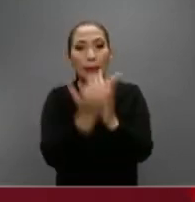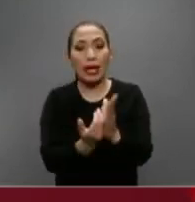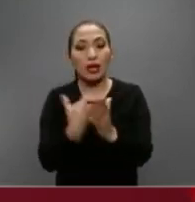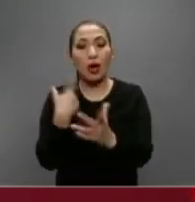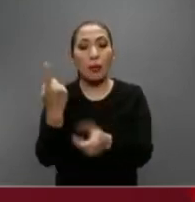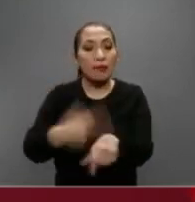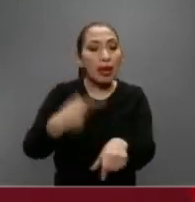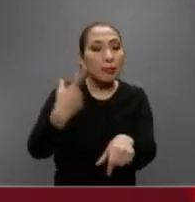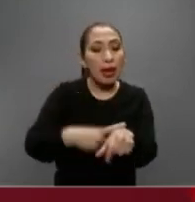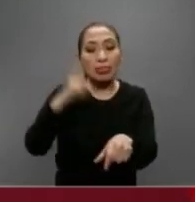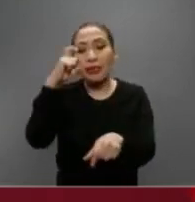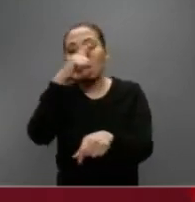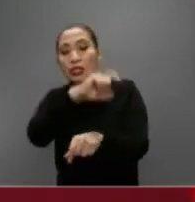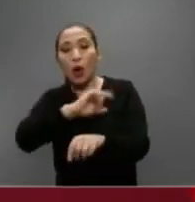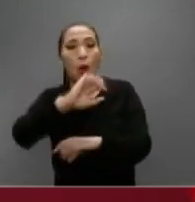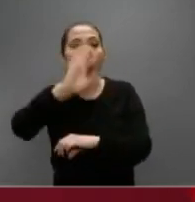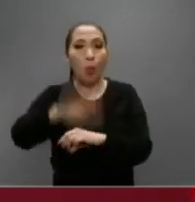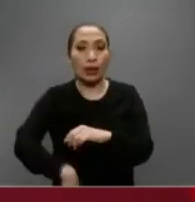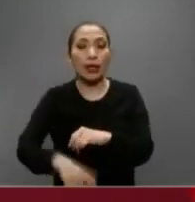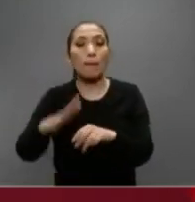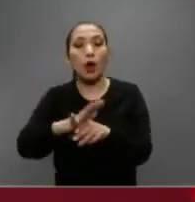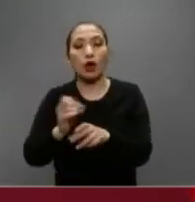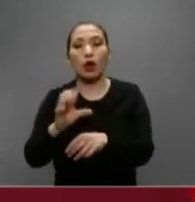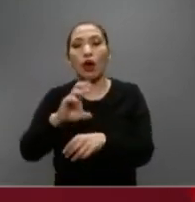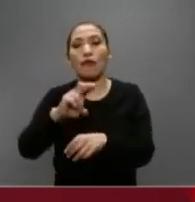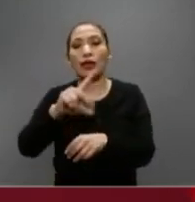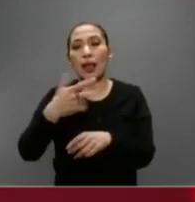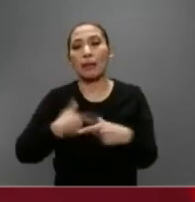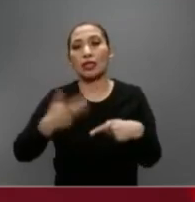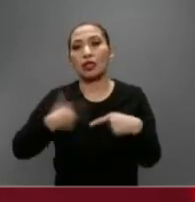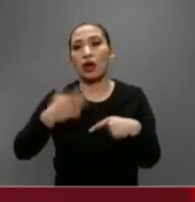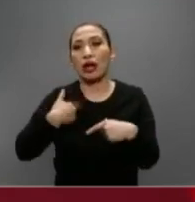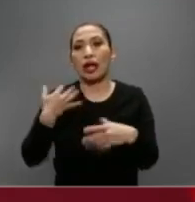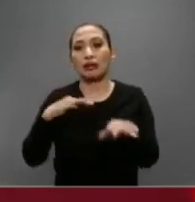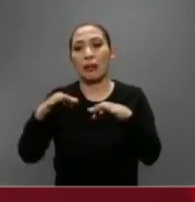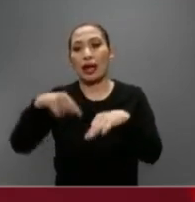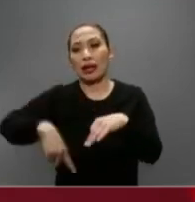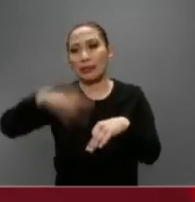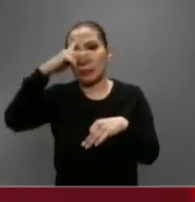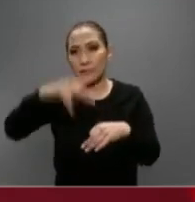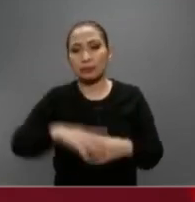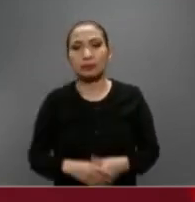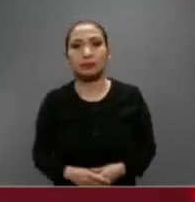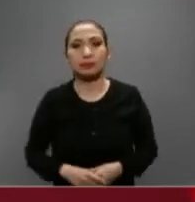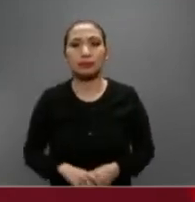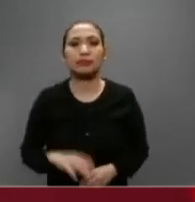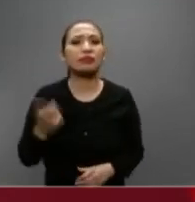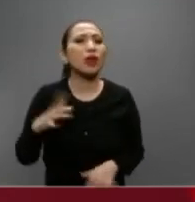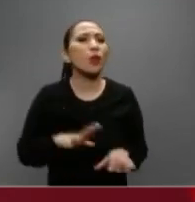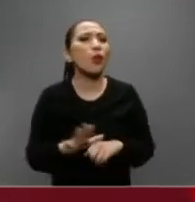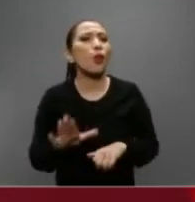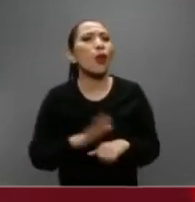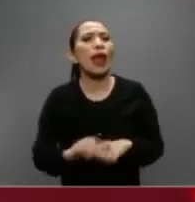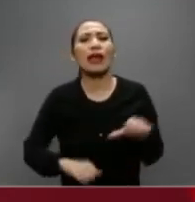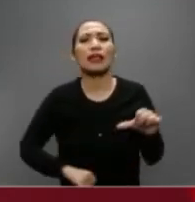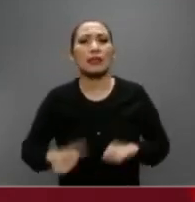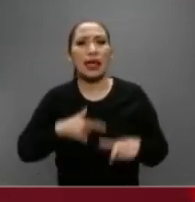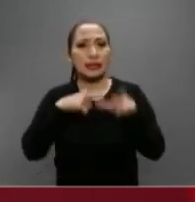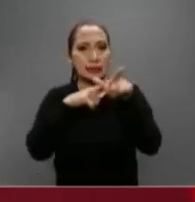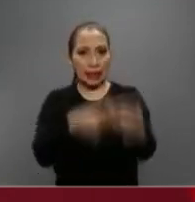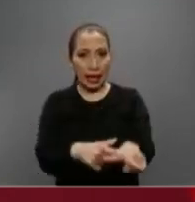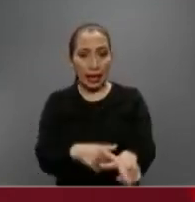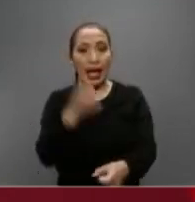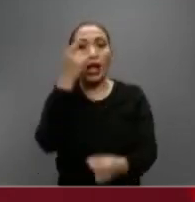disminuir carga de enfermedad, complicaciones y muerte por COVID en la población que reside en el territorio nacional. Ahora, ¿qué actividades no paran?